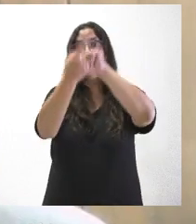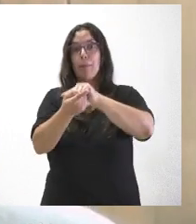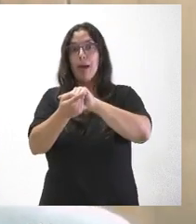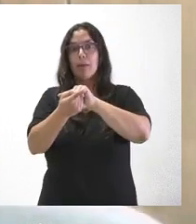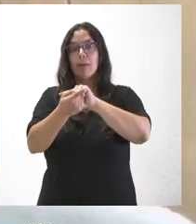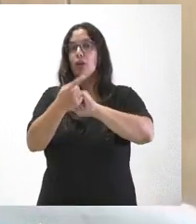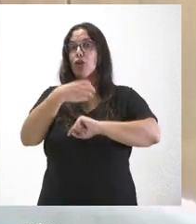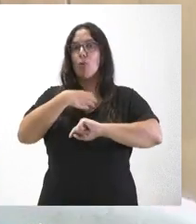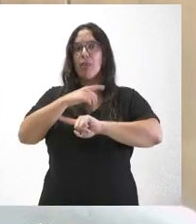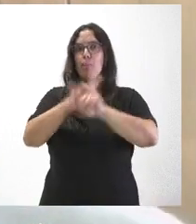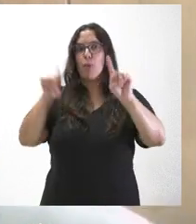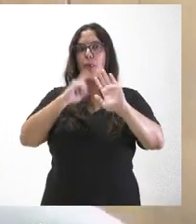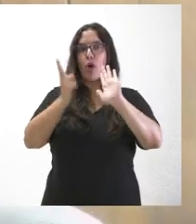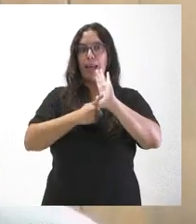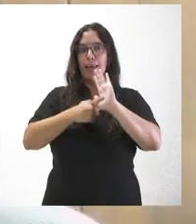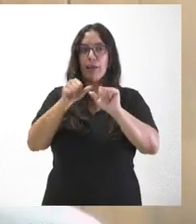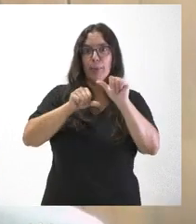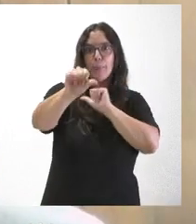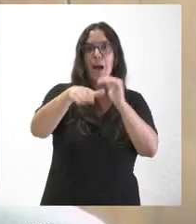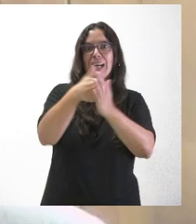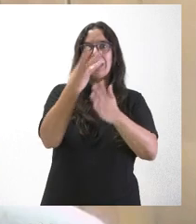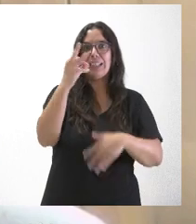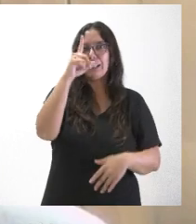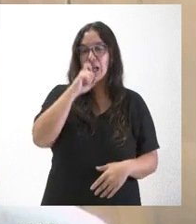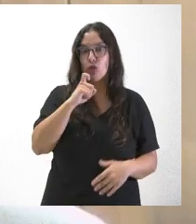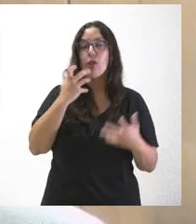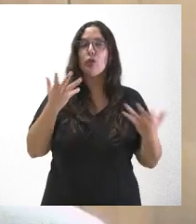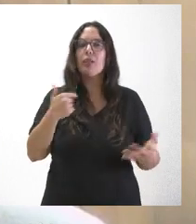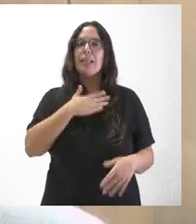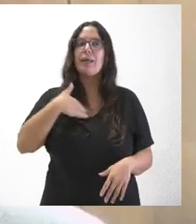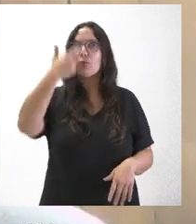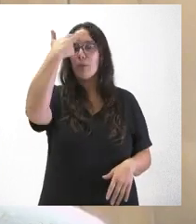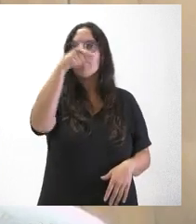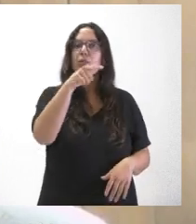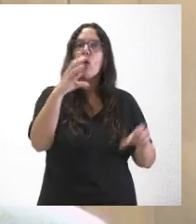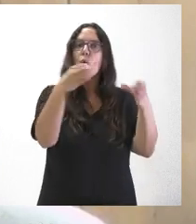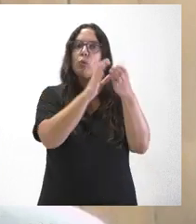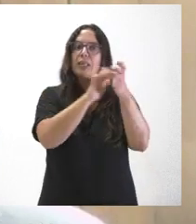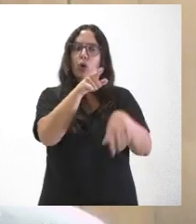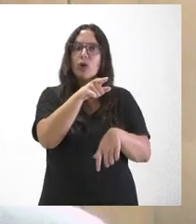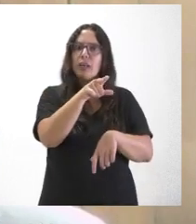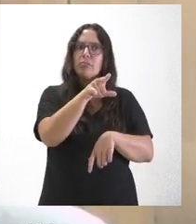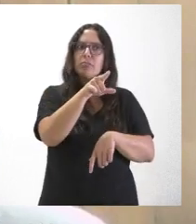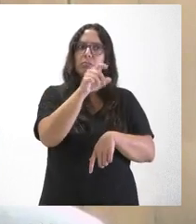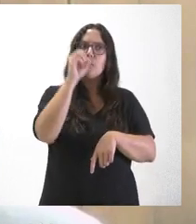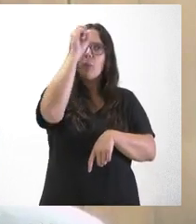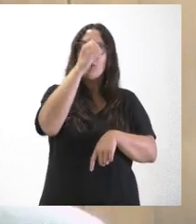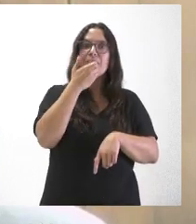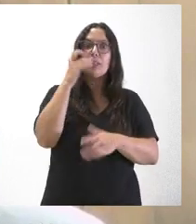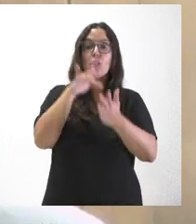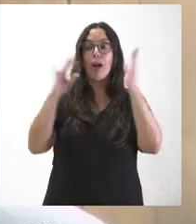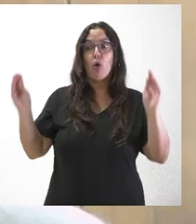años. Queríamos saber si este va a ser un criterio que la Junta va a aplicar en aquellos casos en los que haya